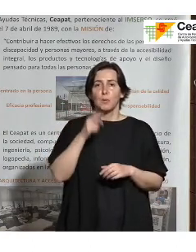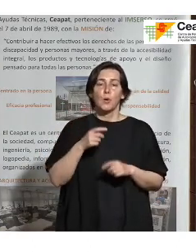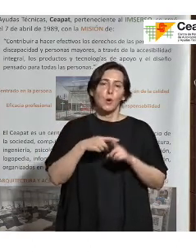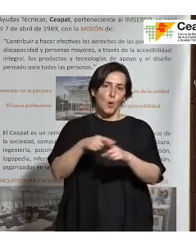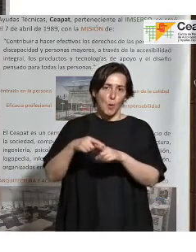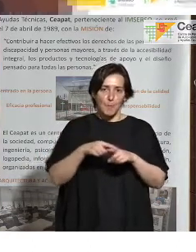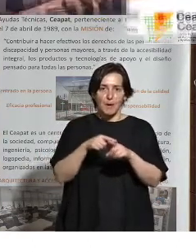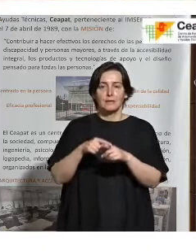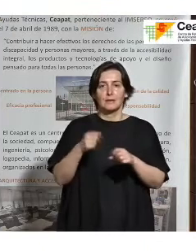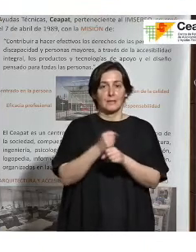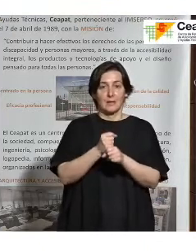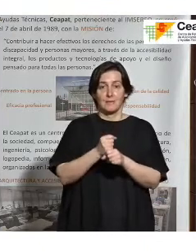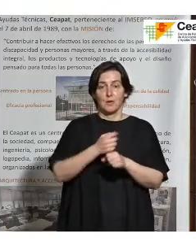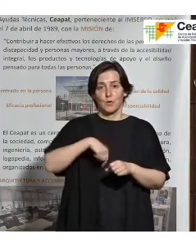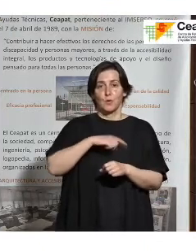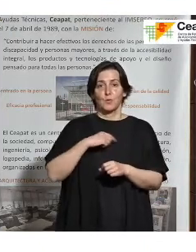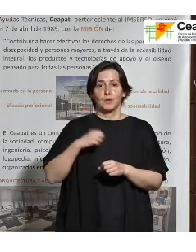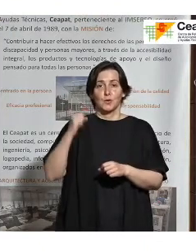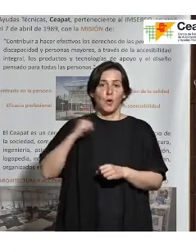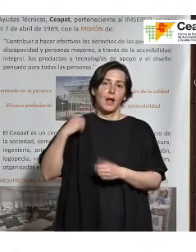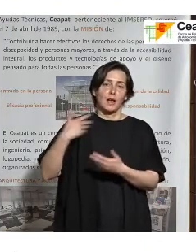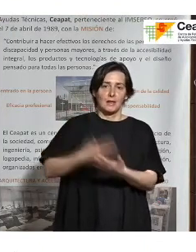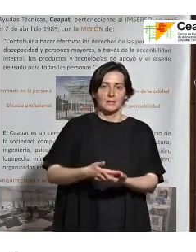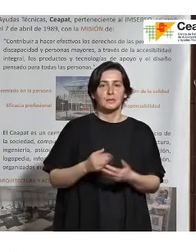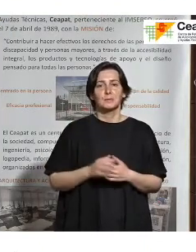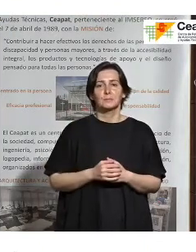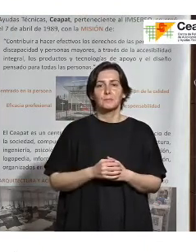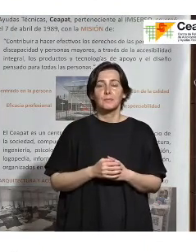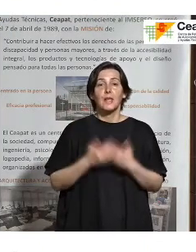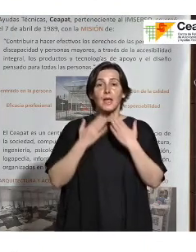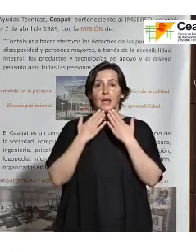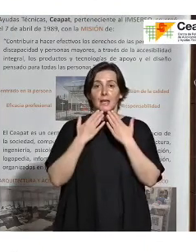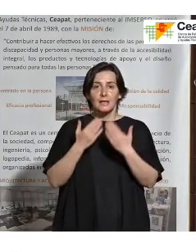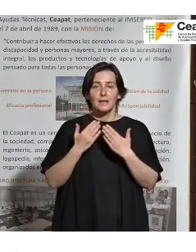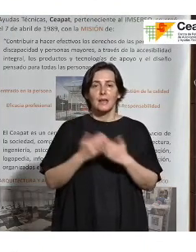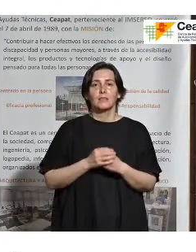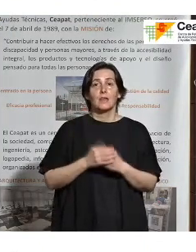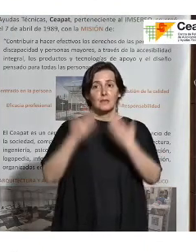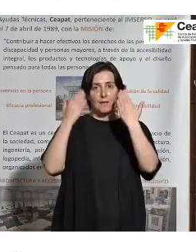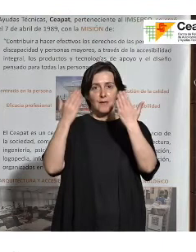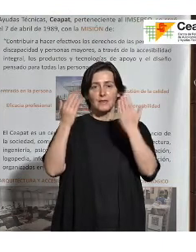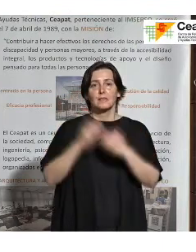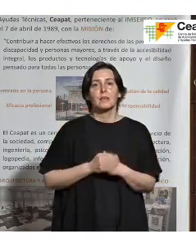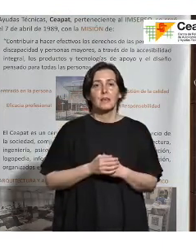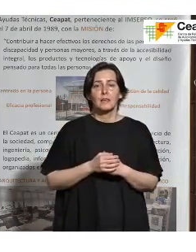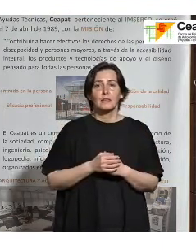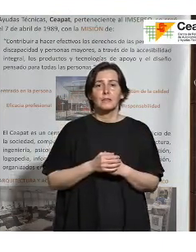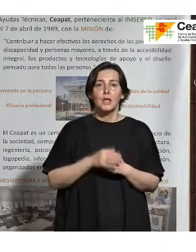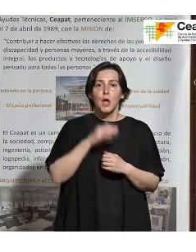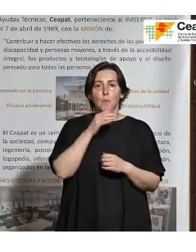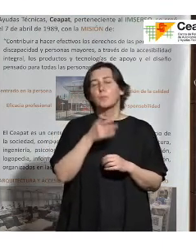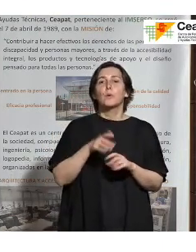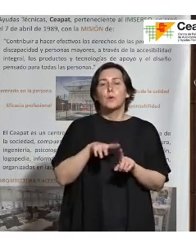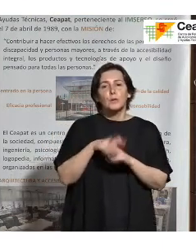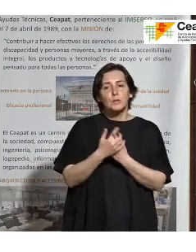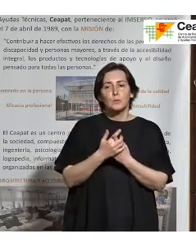trabajo que hemos venido desarrollando durante estos últimos años. De la misma manera, agradecer y felicitar a los compañeros, a las instituciones y compañeros que hemos